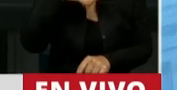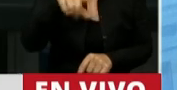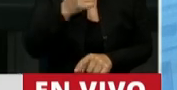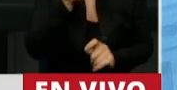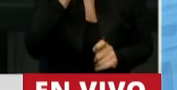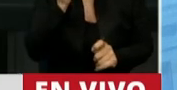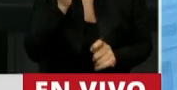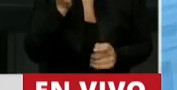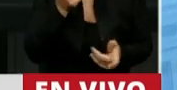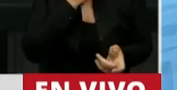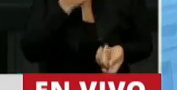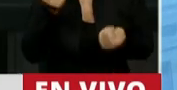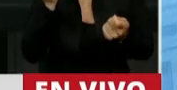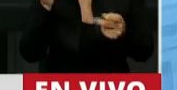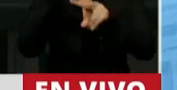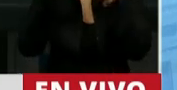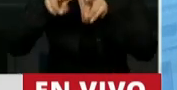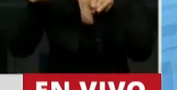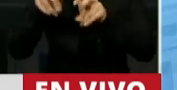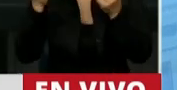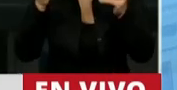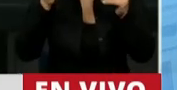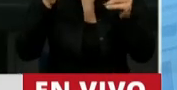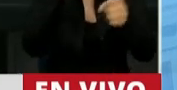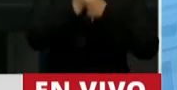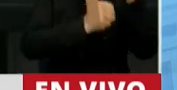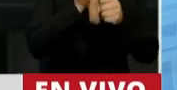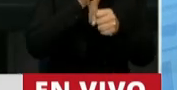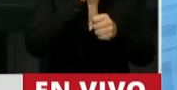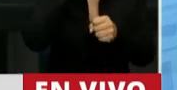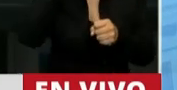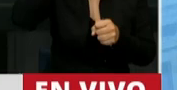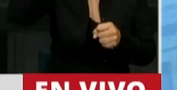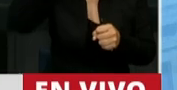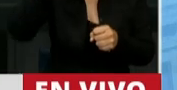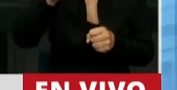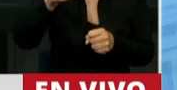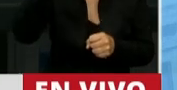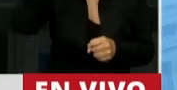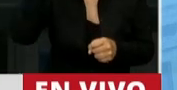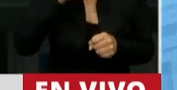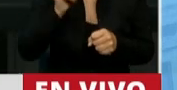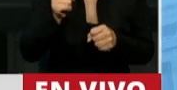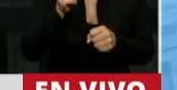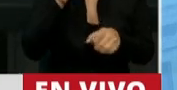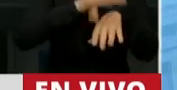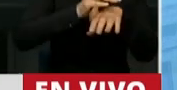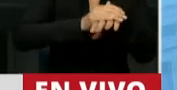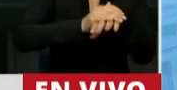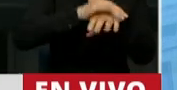negocio de la pantalla esta, que es la empresa Tiempo Beta SRL a cargo de Ignacio Saavedra,